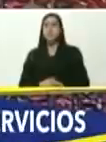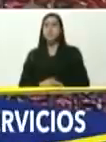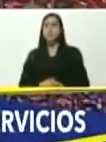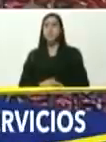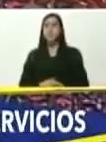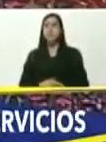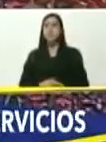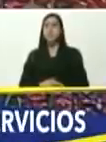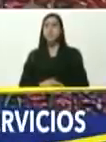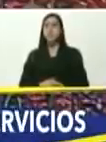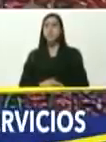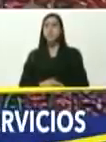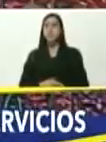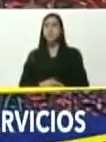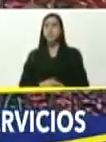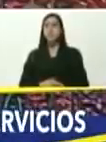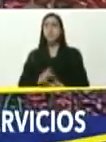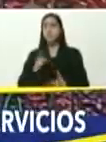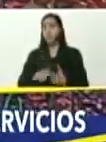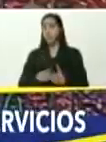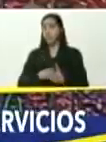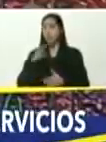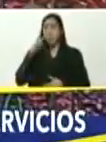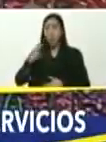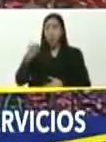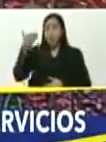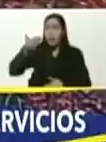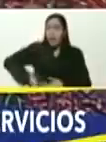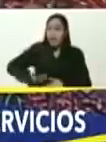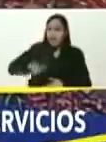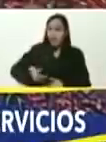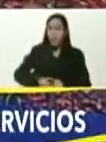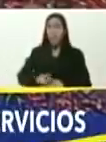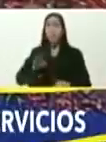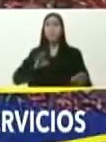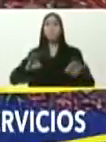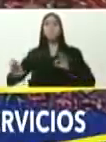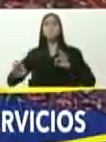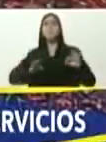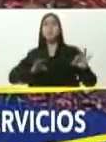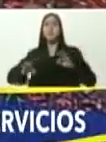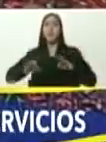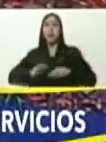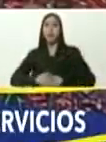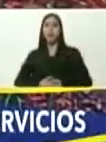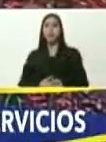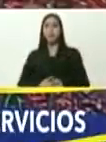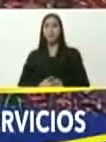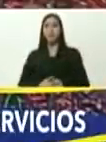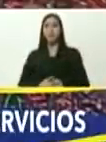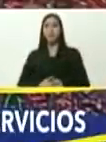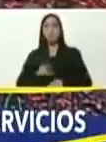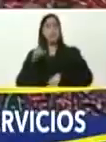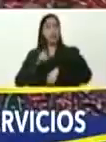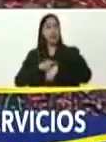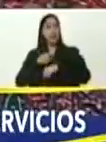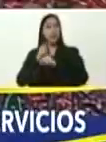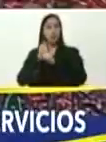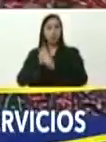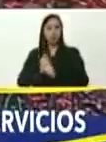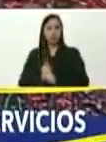vive y vive, entonces fíjense ustedes, es muy importante, prepararse, para la etapa que viene,